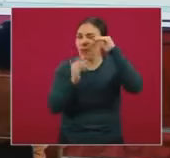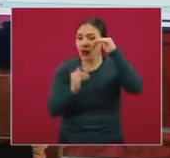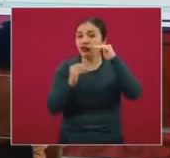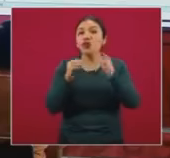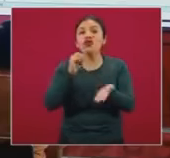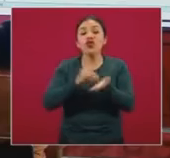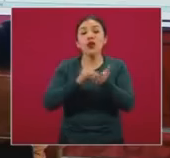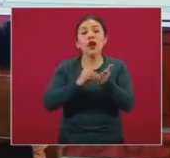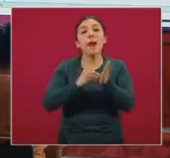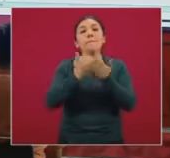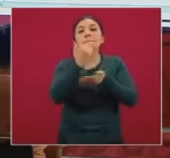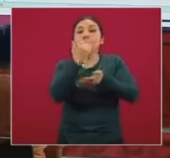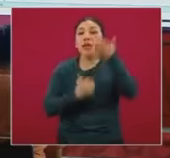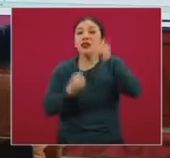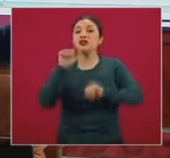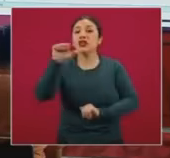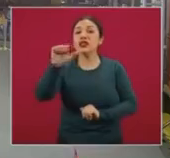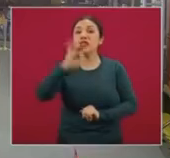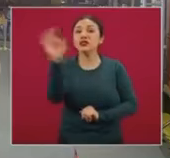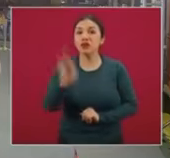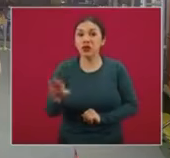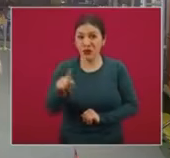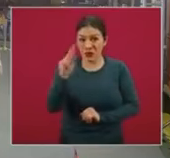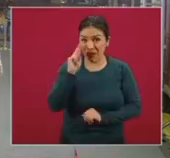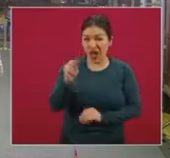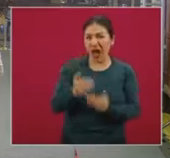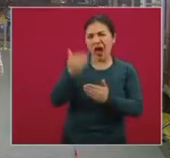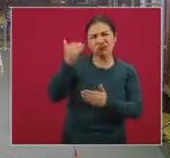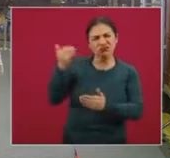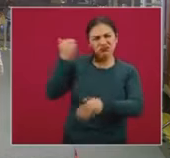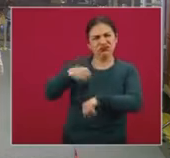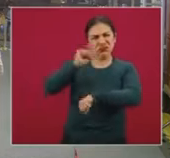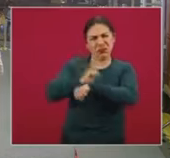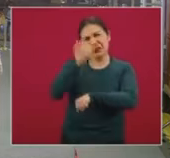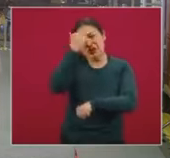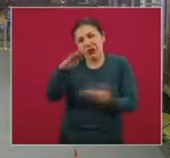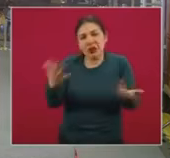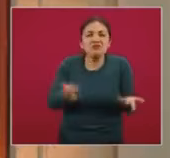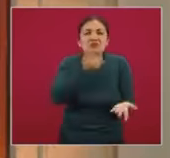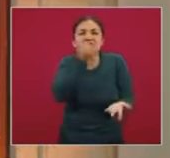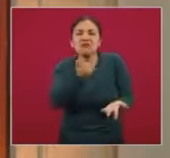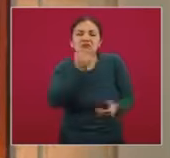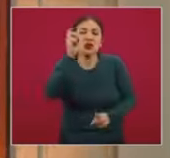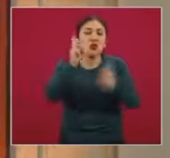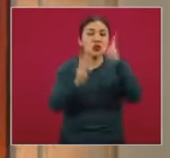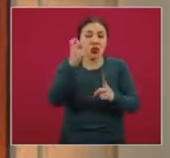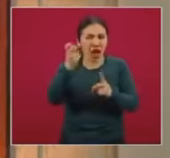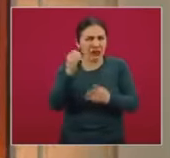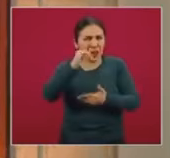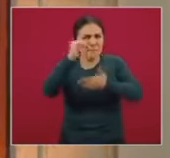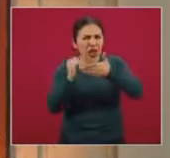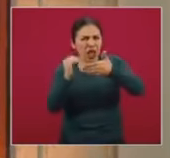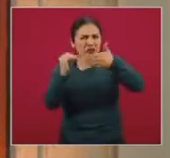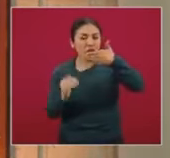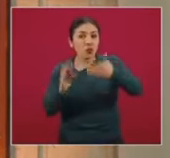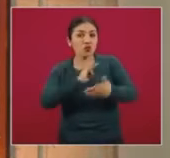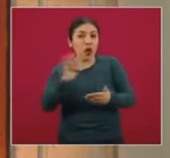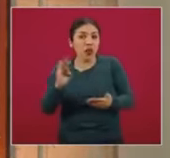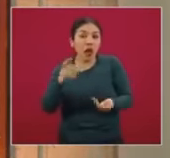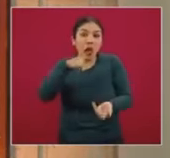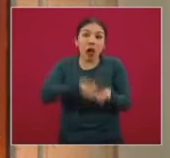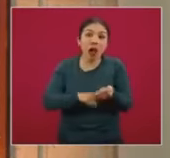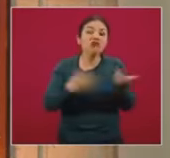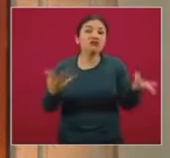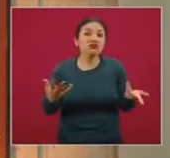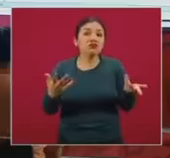menos 16%. Y como hemos estado viendo en semanas previas, sabemos que muy probablemente esta disminución pueda ir a su vez